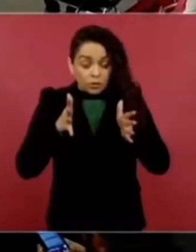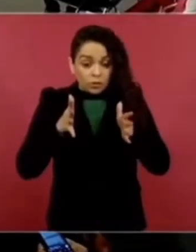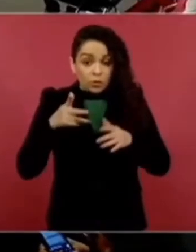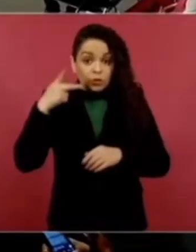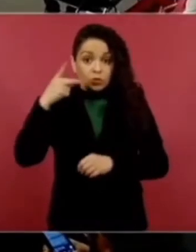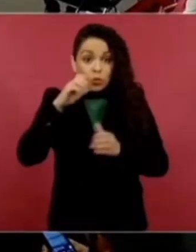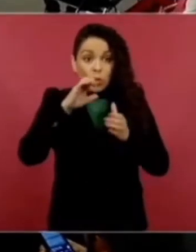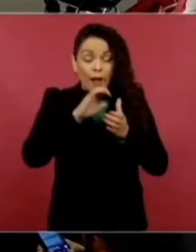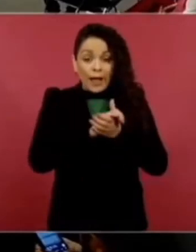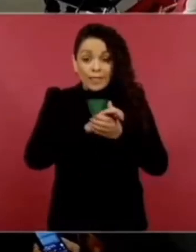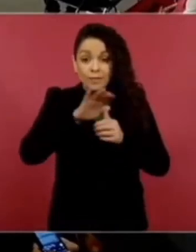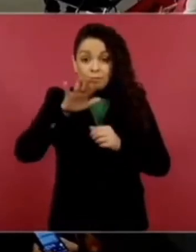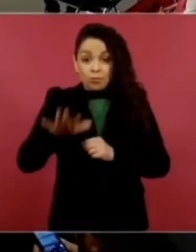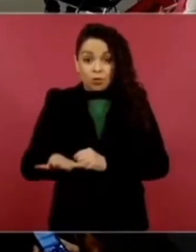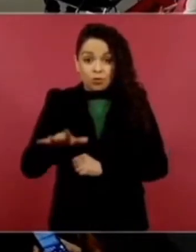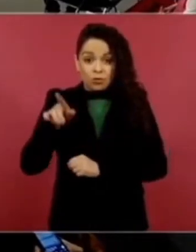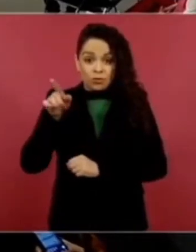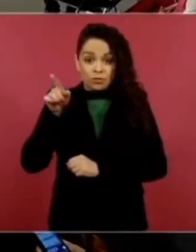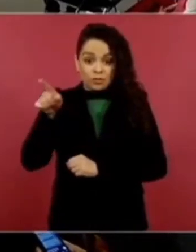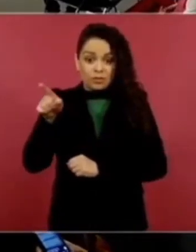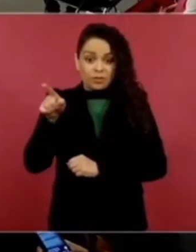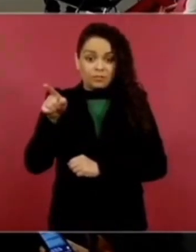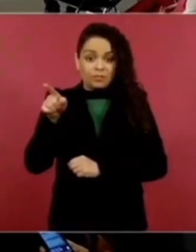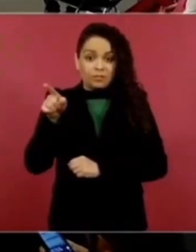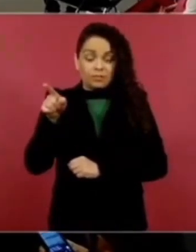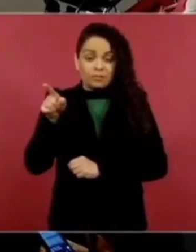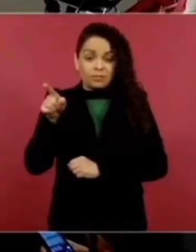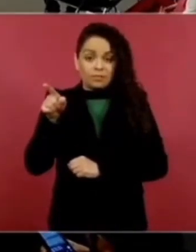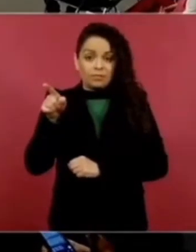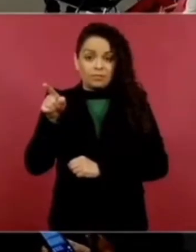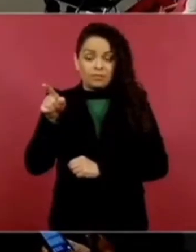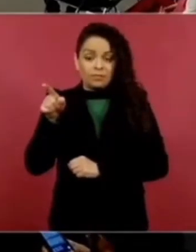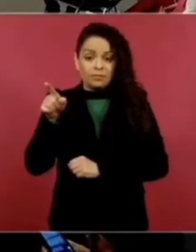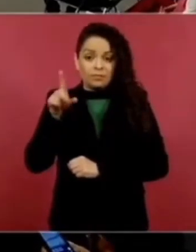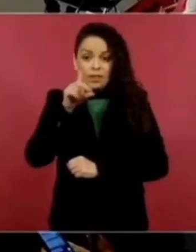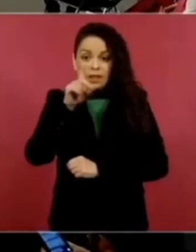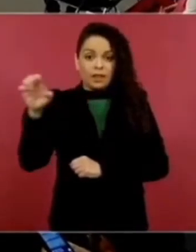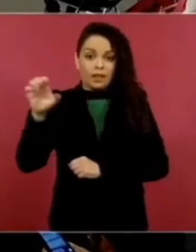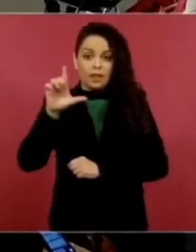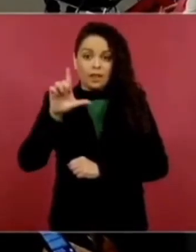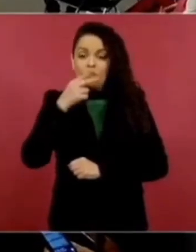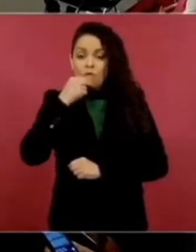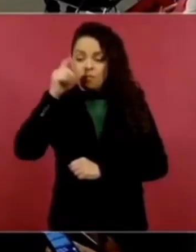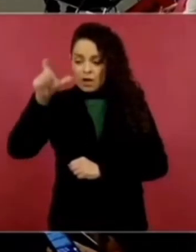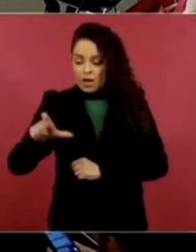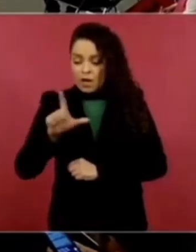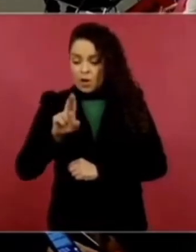de Luis Donaldo, en donde se aterraba